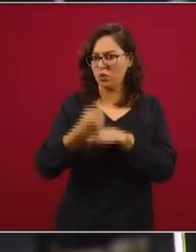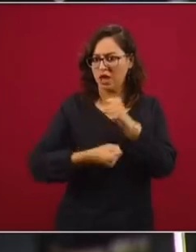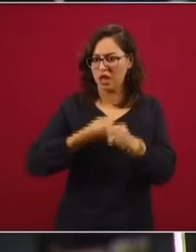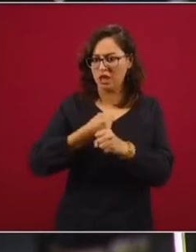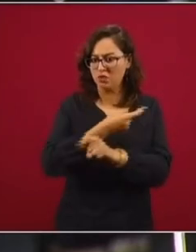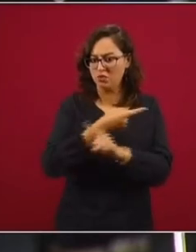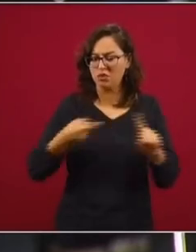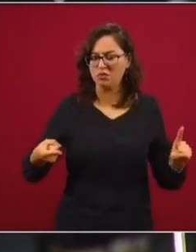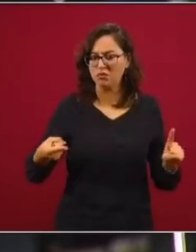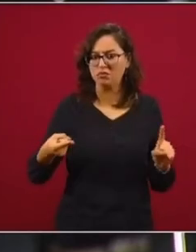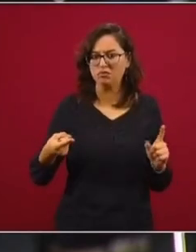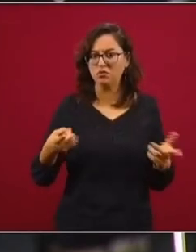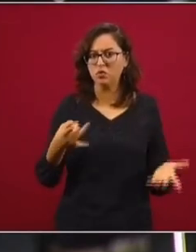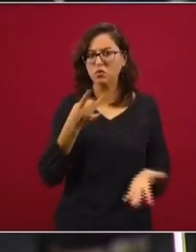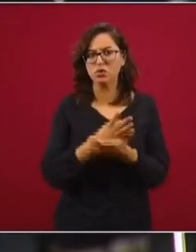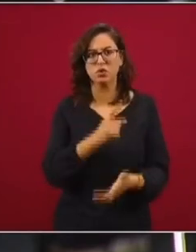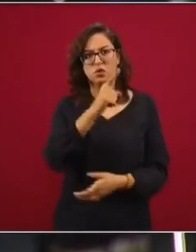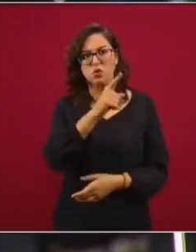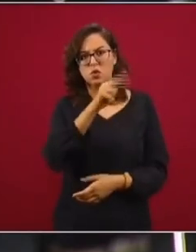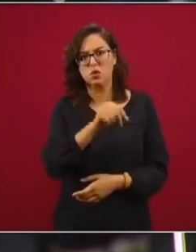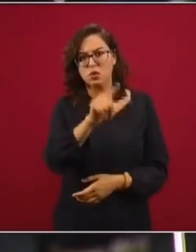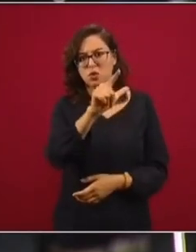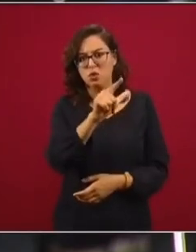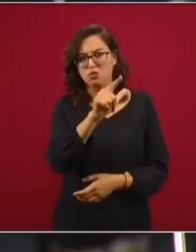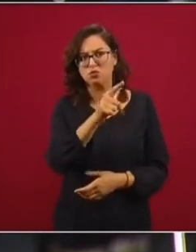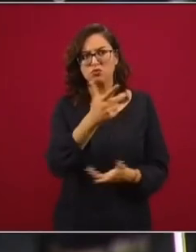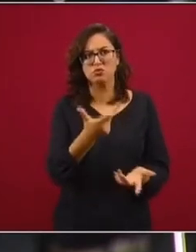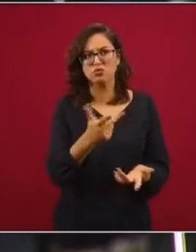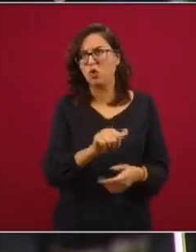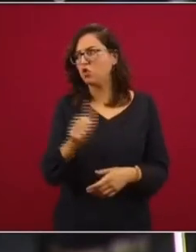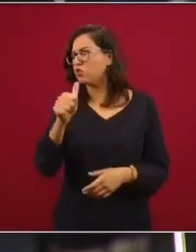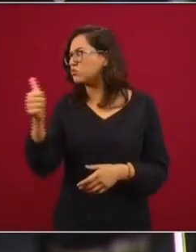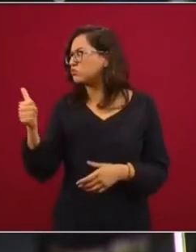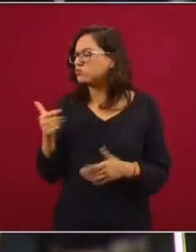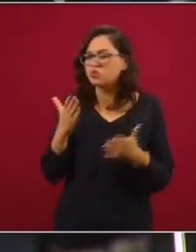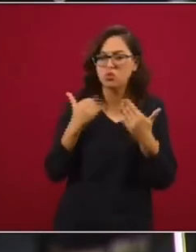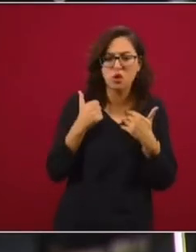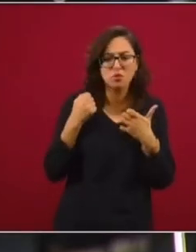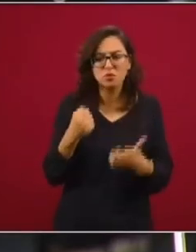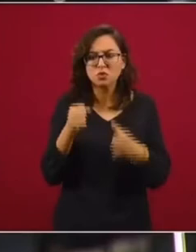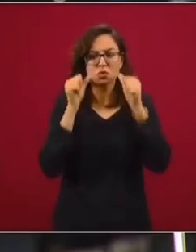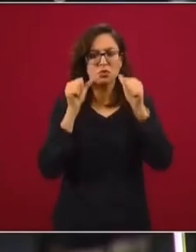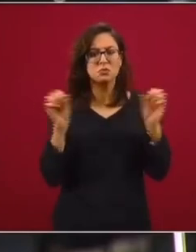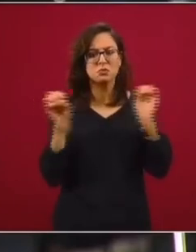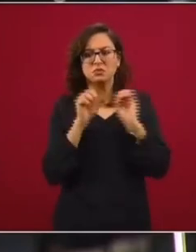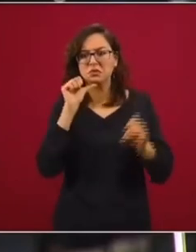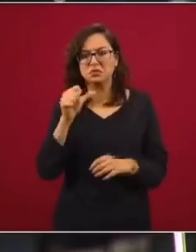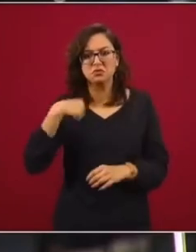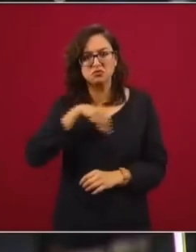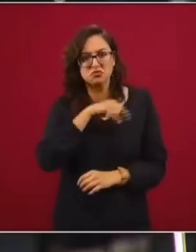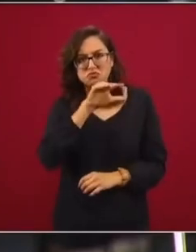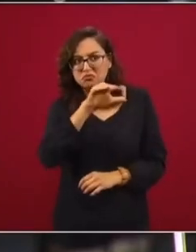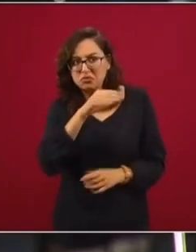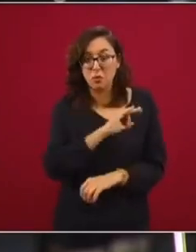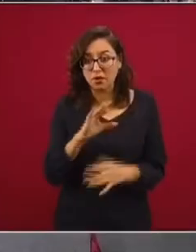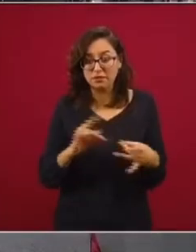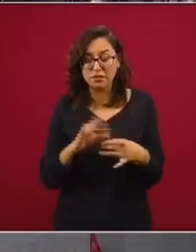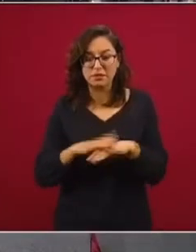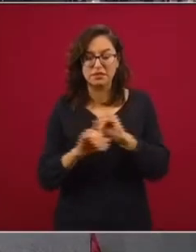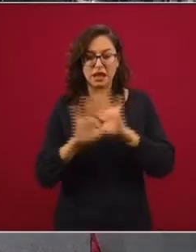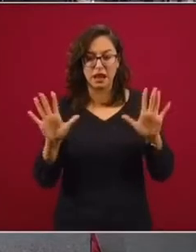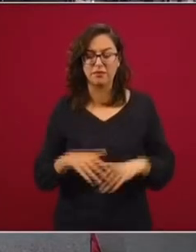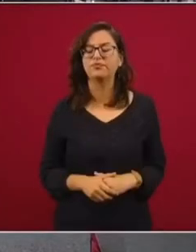pues solo hay tres fuera de Nuevo León, que es donde se crearon, y no hay un solo dato de atenciones, presupuestos, incluso lo hemos pedido por transparencia y no hay ninguna información.